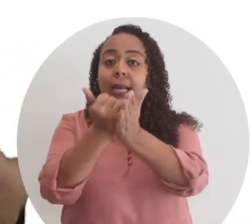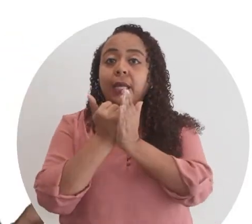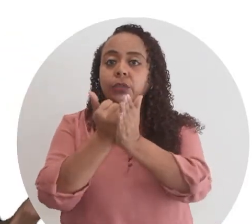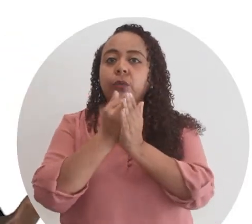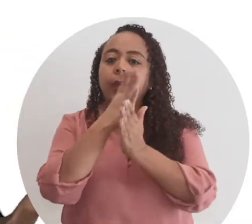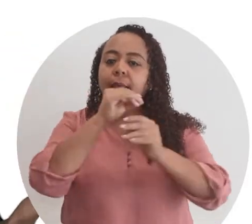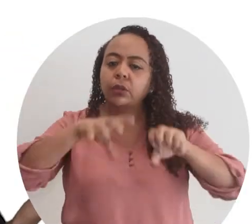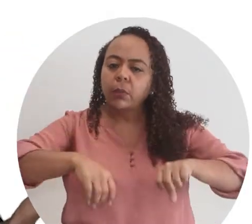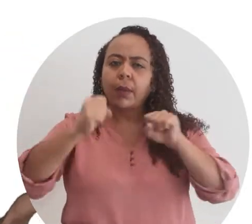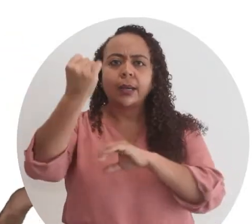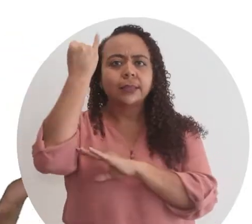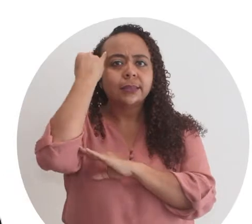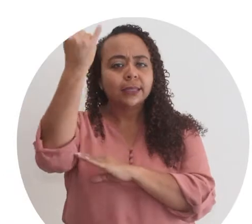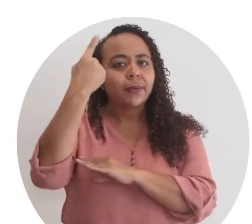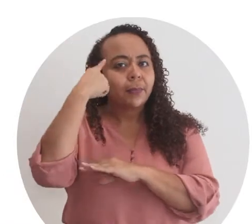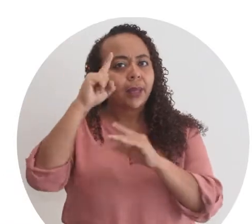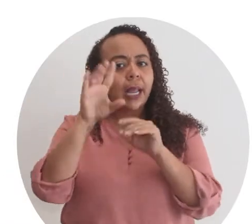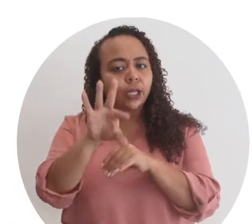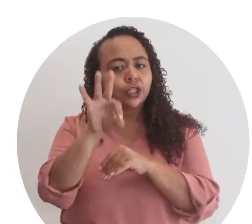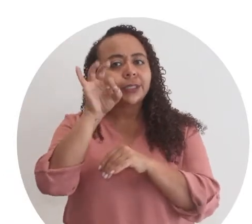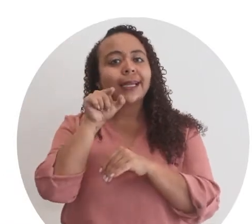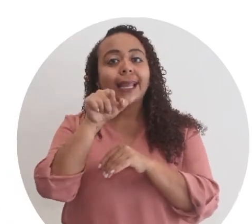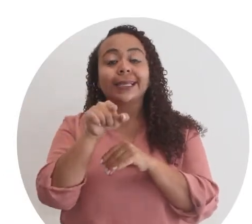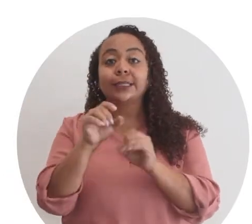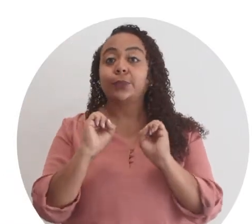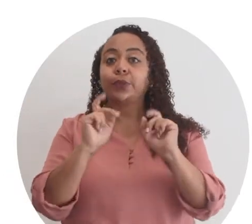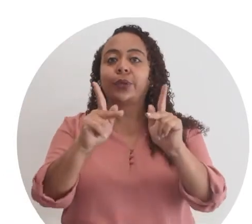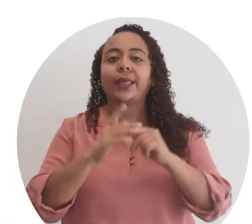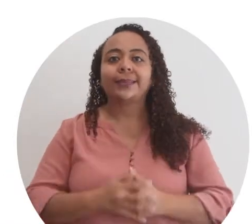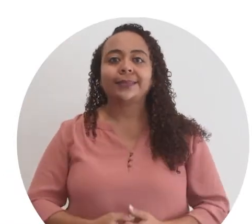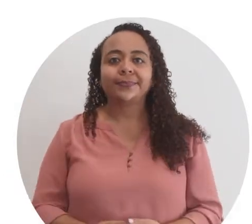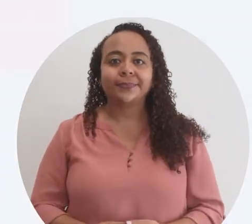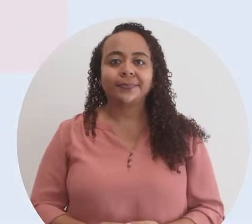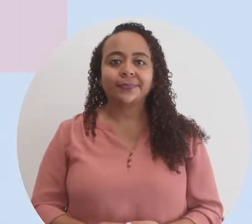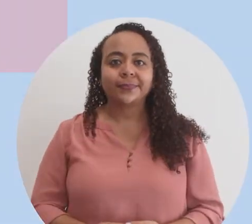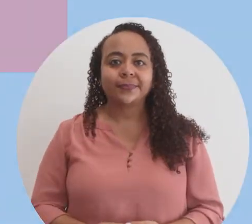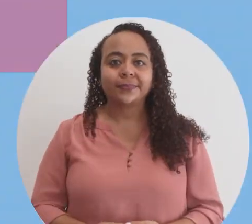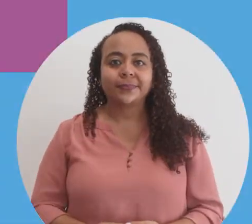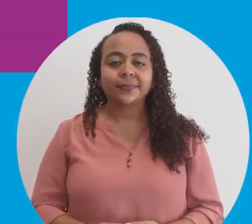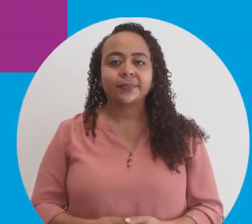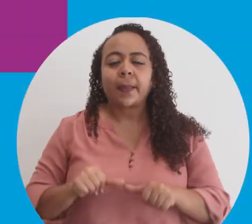solicitar ayuda y tomar la iniciativa para encontrar estas oportunidades.